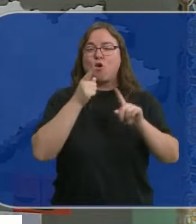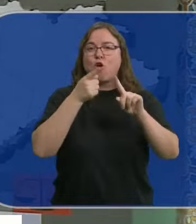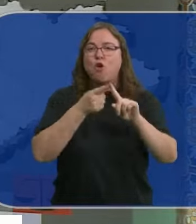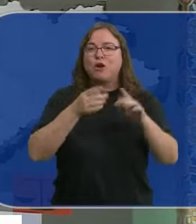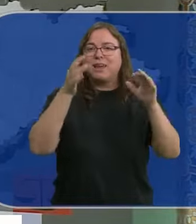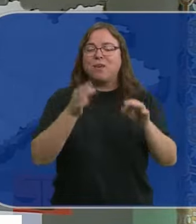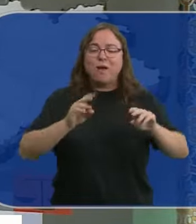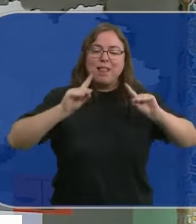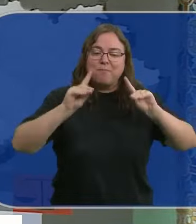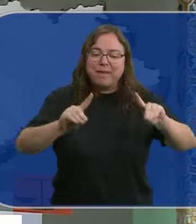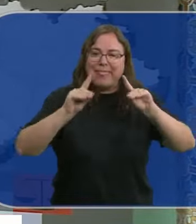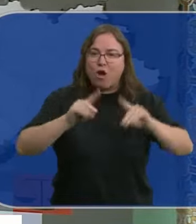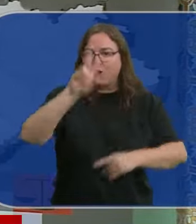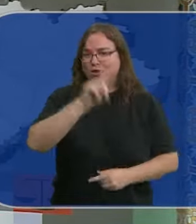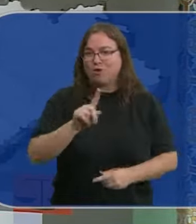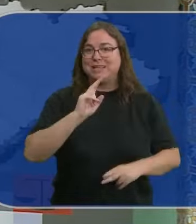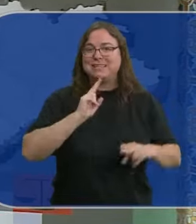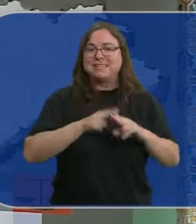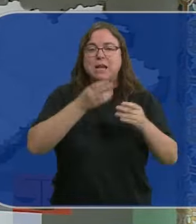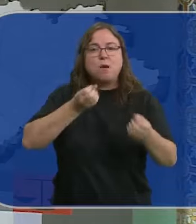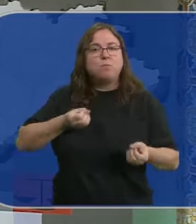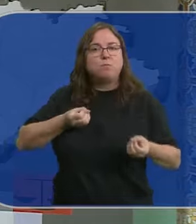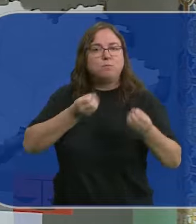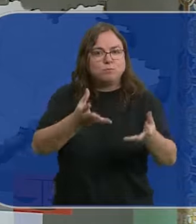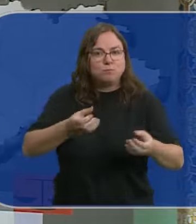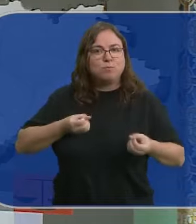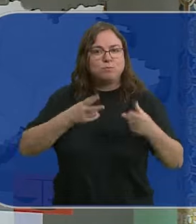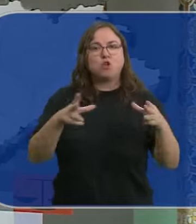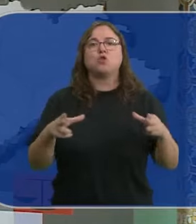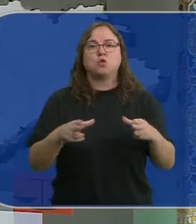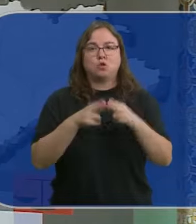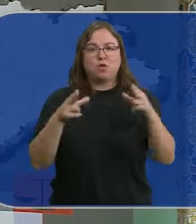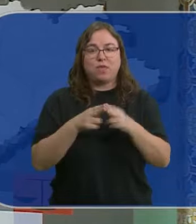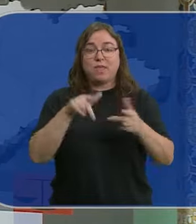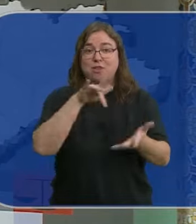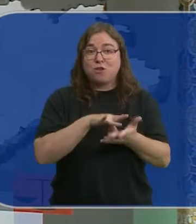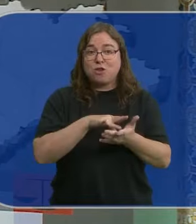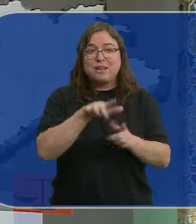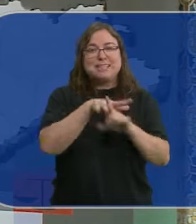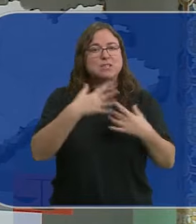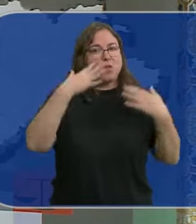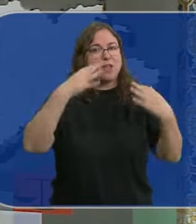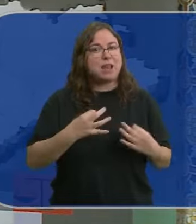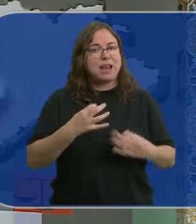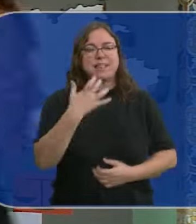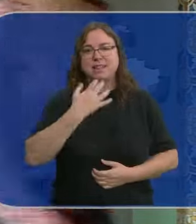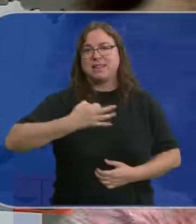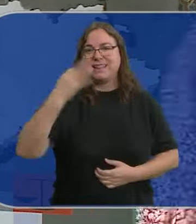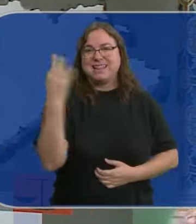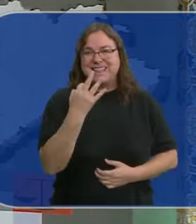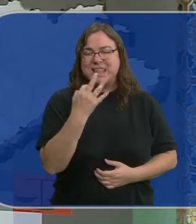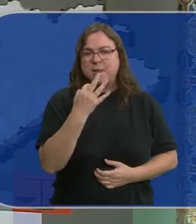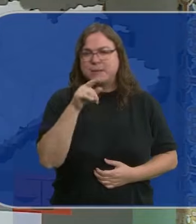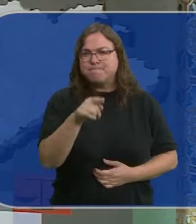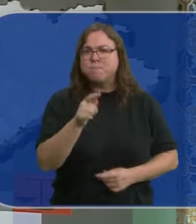misión de ser pedagógico, sino de trasladar a la sociedad unos hechos, una realidad, sí tiene que ser